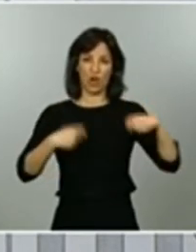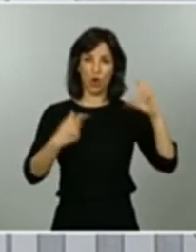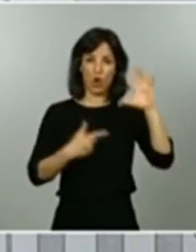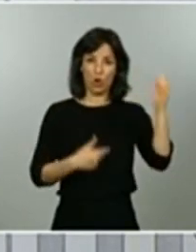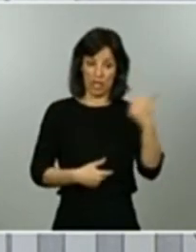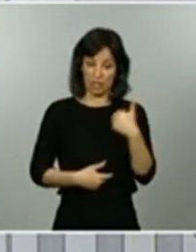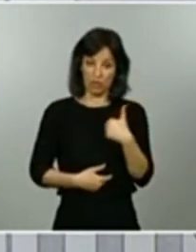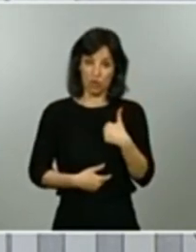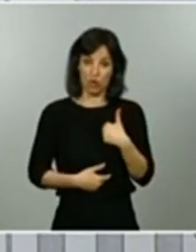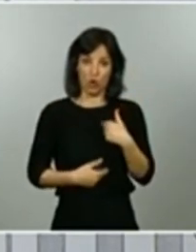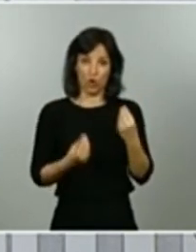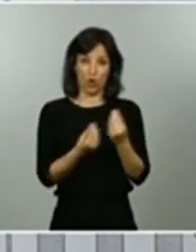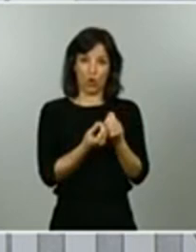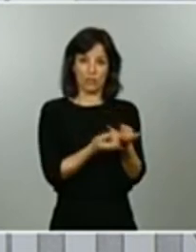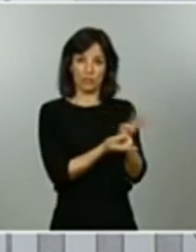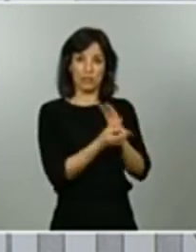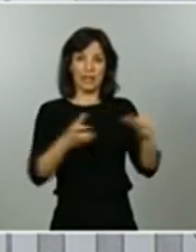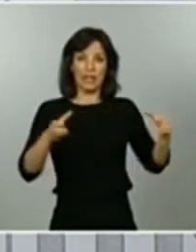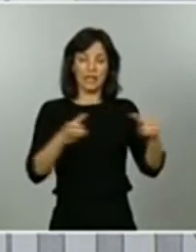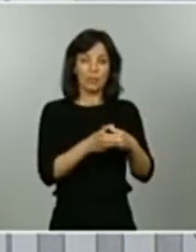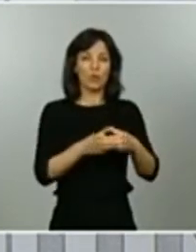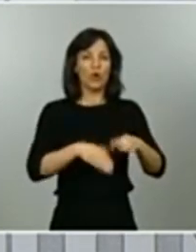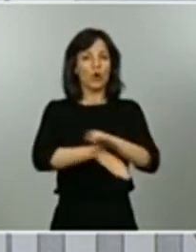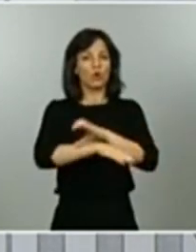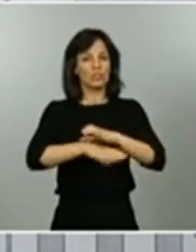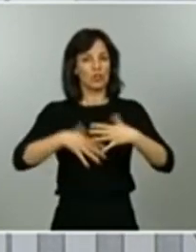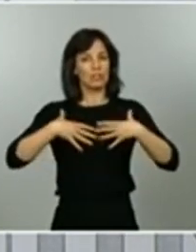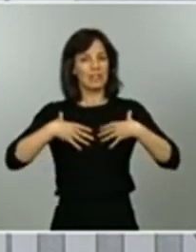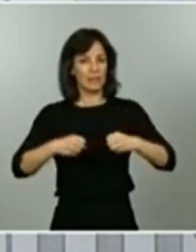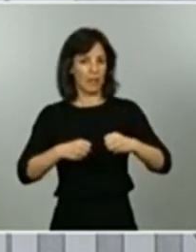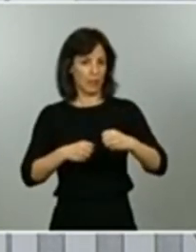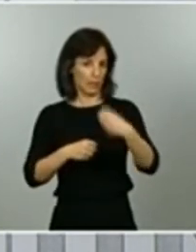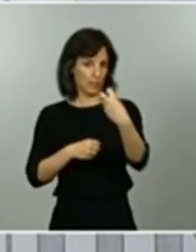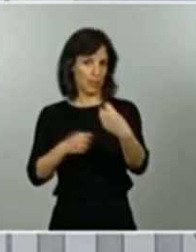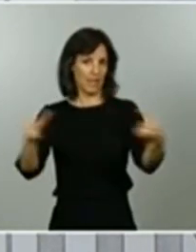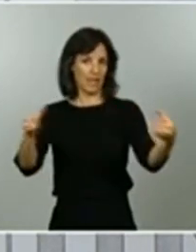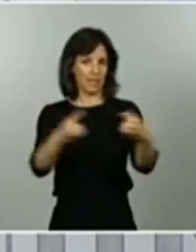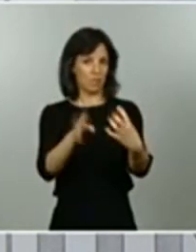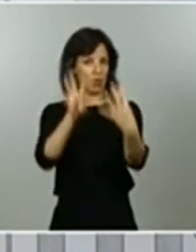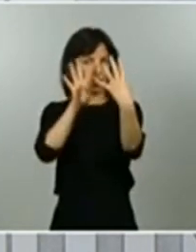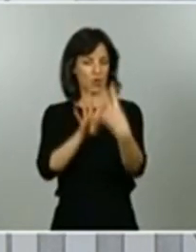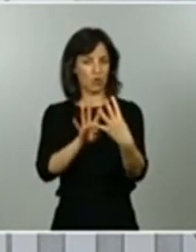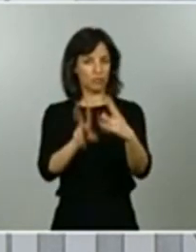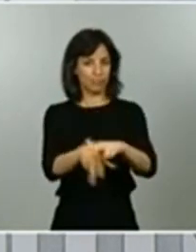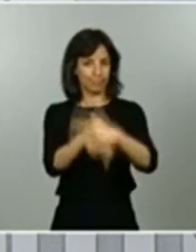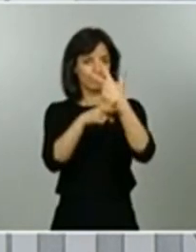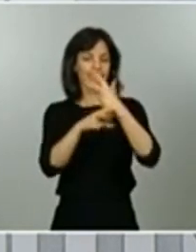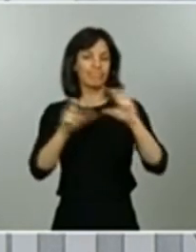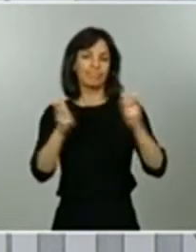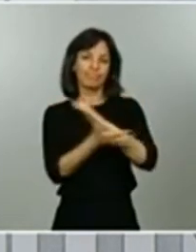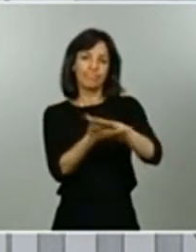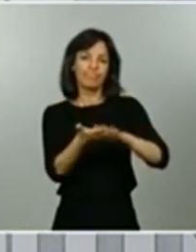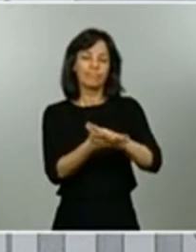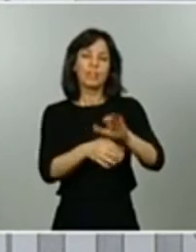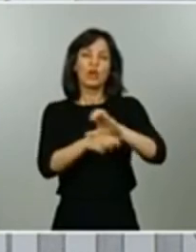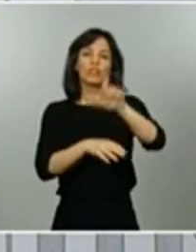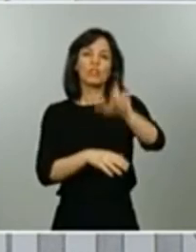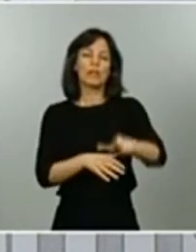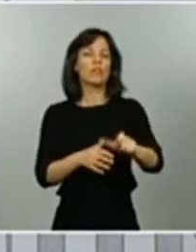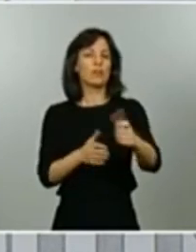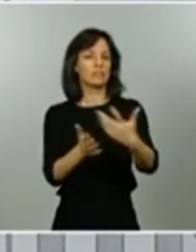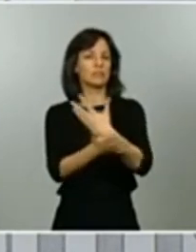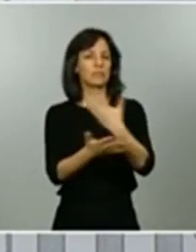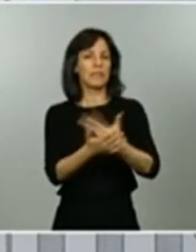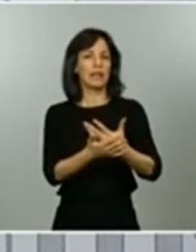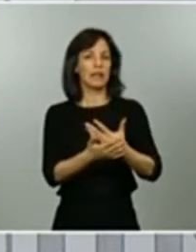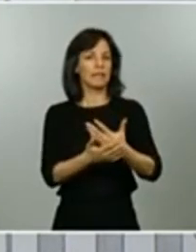consejero de Saned y su equipo nos explicó el consejero que nos iban a hacer legar en breve la propuesta de progreso a fase 1 cosa